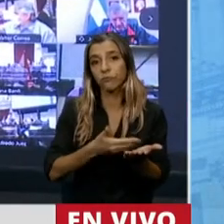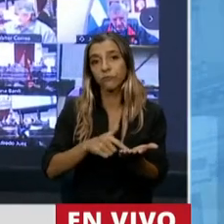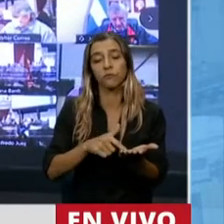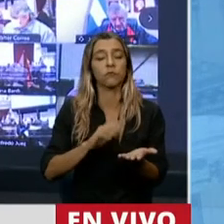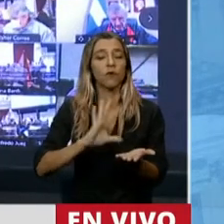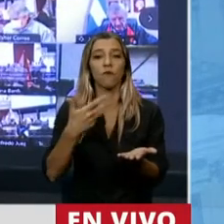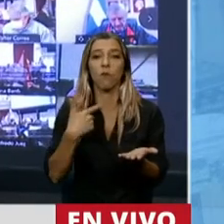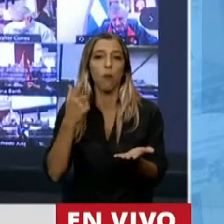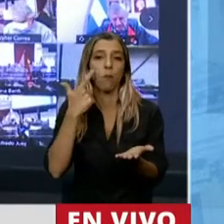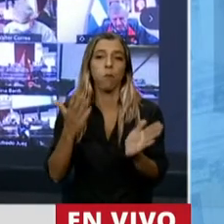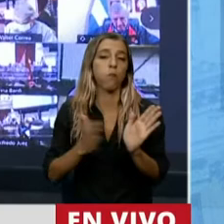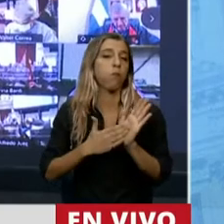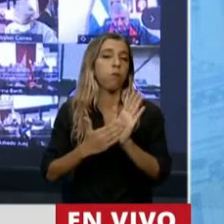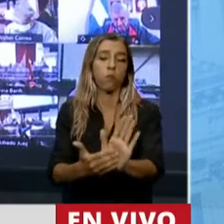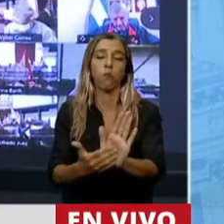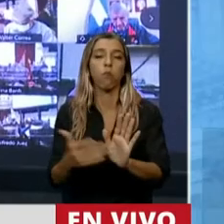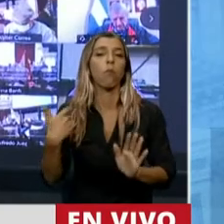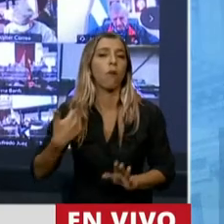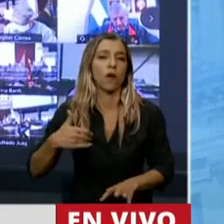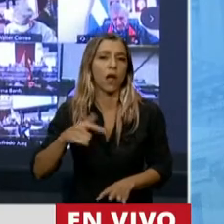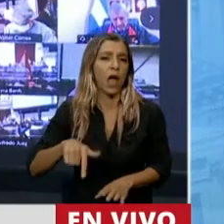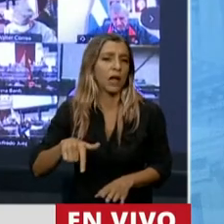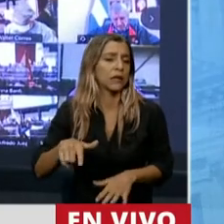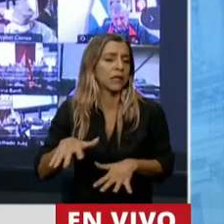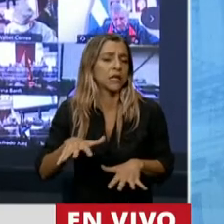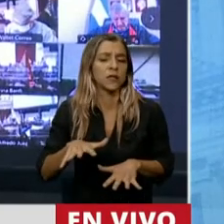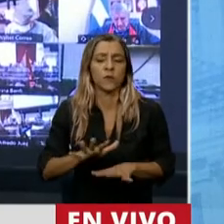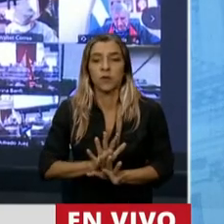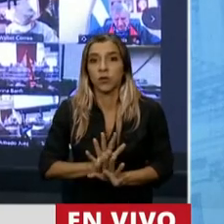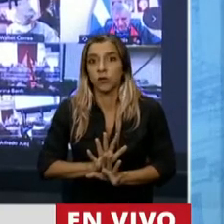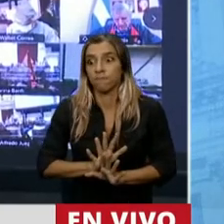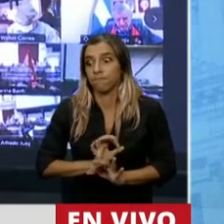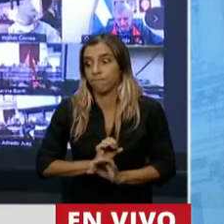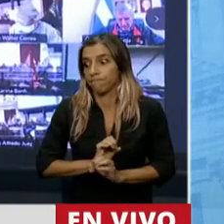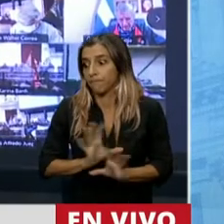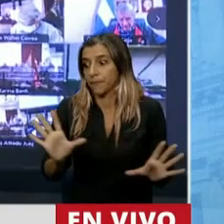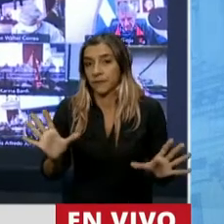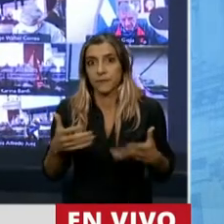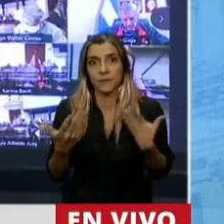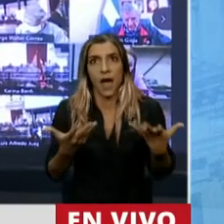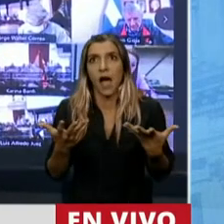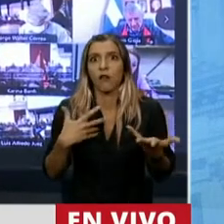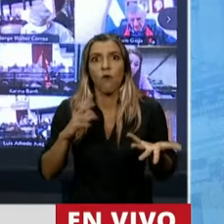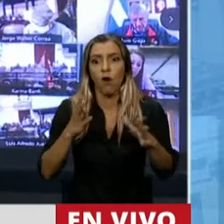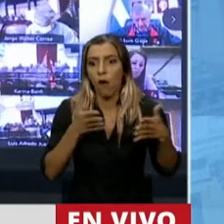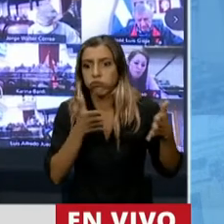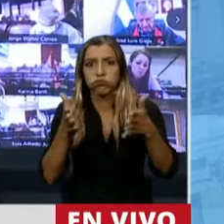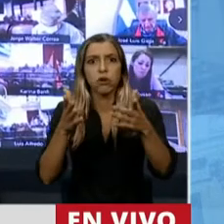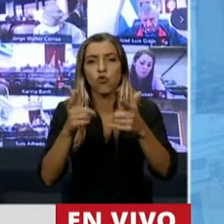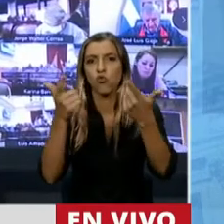y cabal de que el país está en fuera de eje. Es una medida que expulsa,